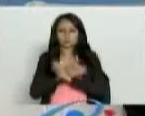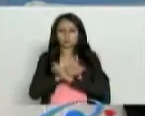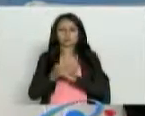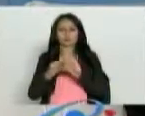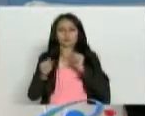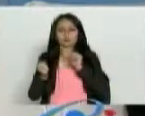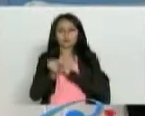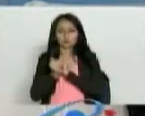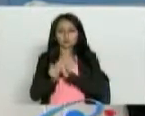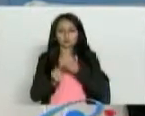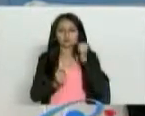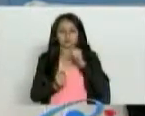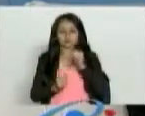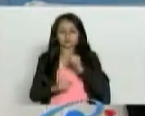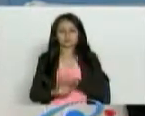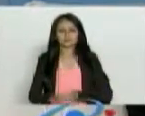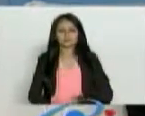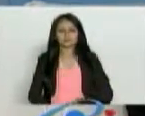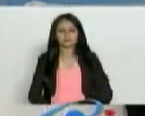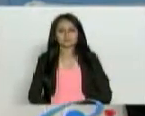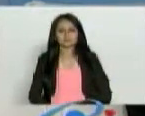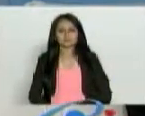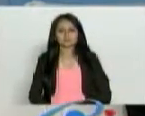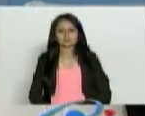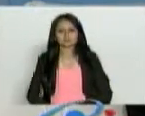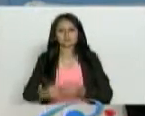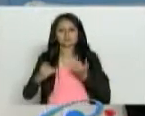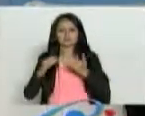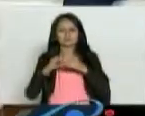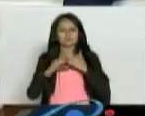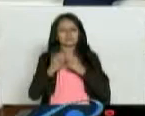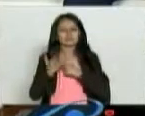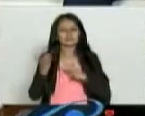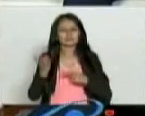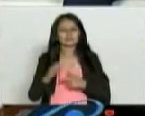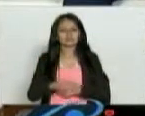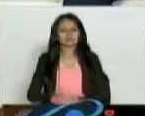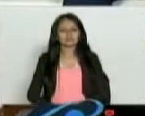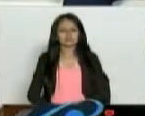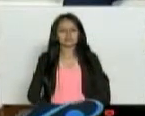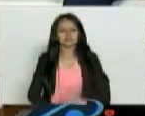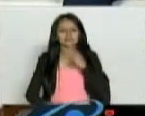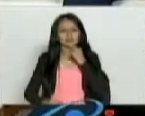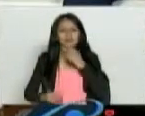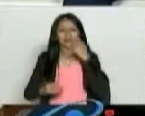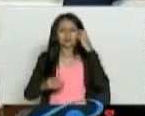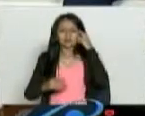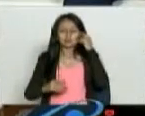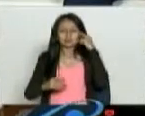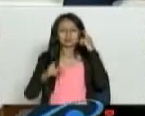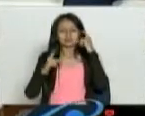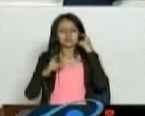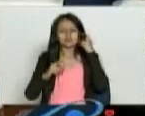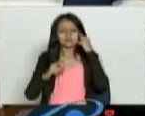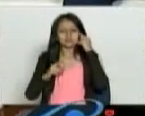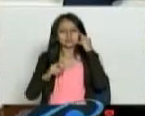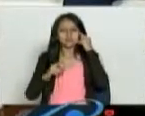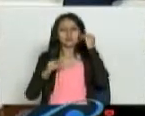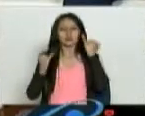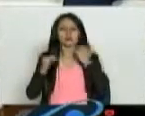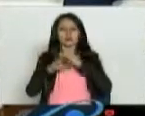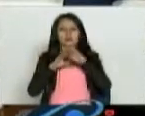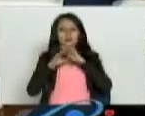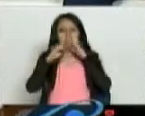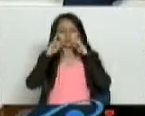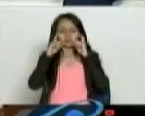tratamiento que usted debe recibir. ¿Vamos a ver un video de qué? Un mensaje, una reflexión. Eso que usted invitaba ahora a